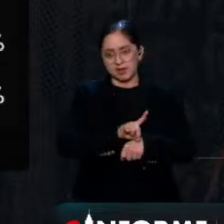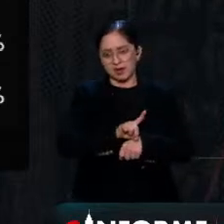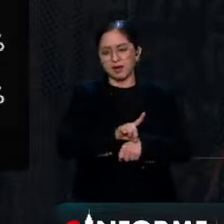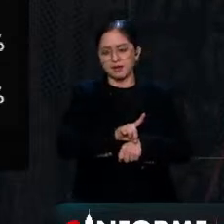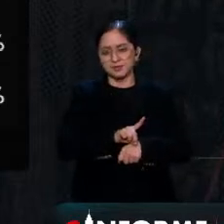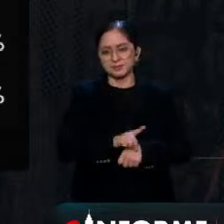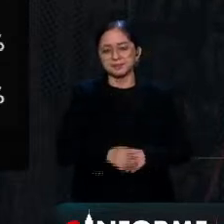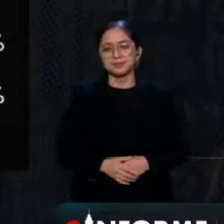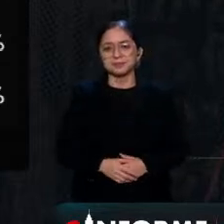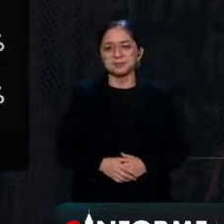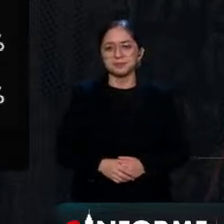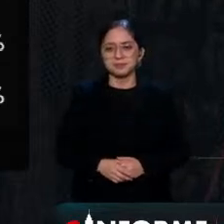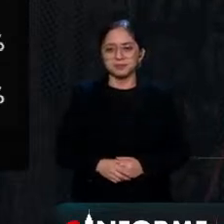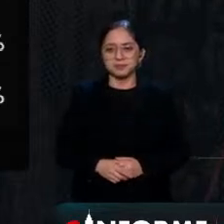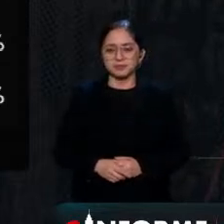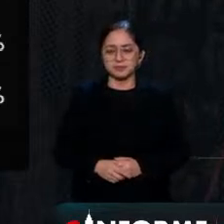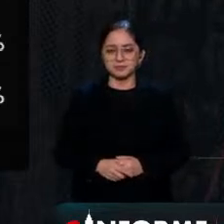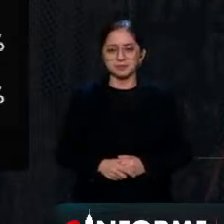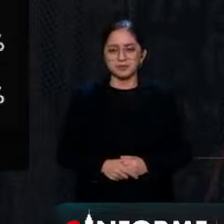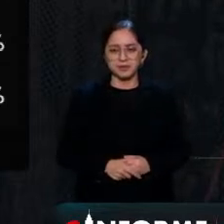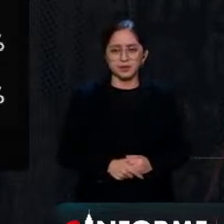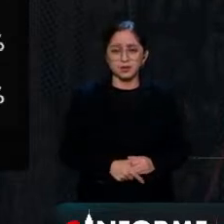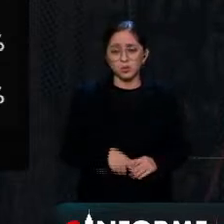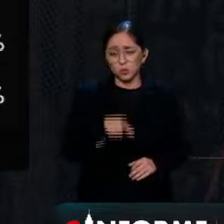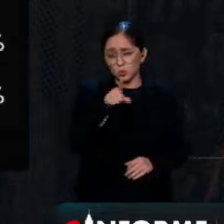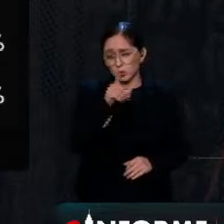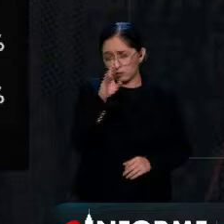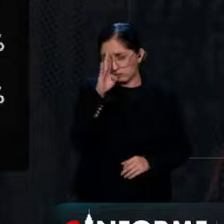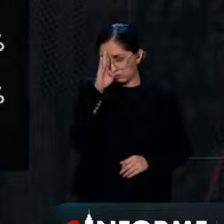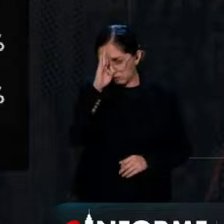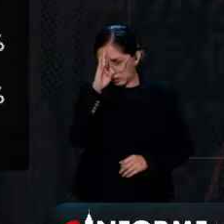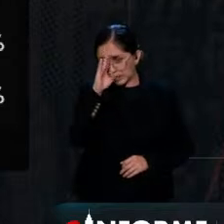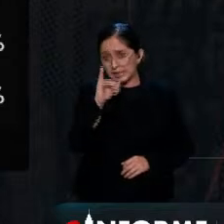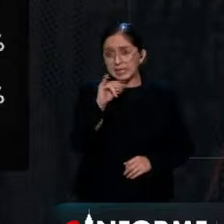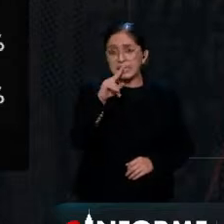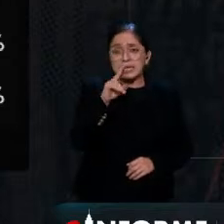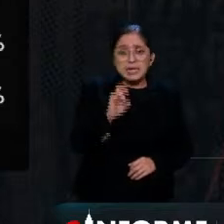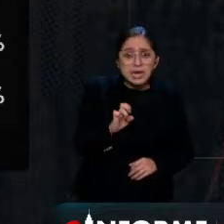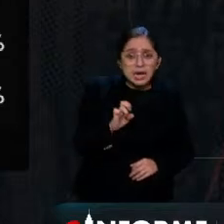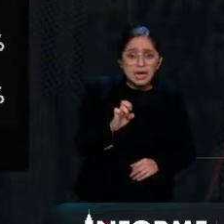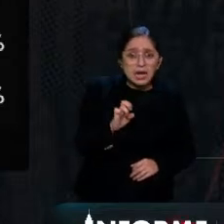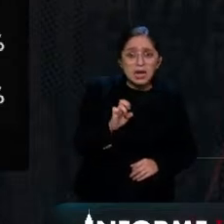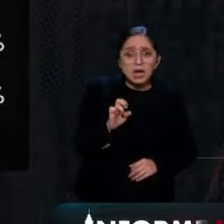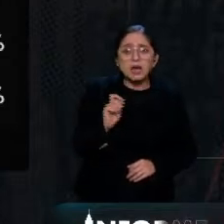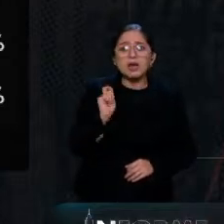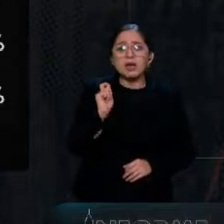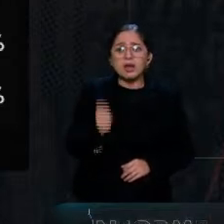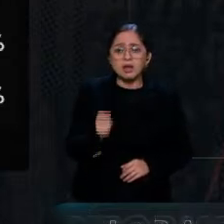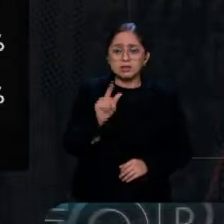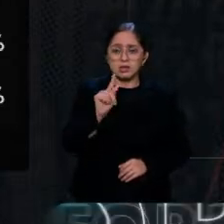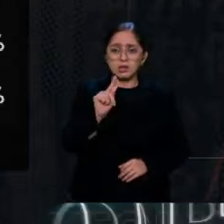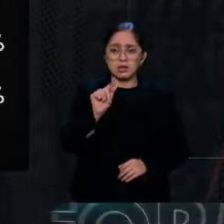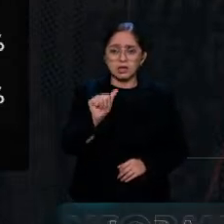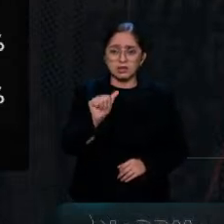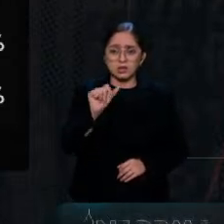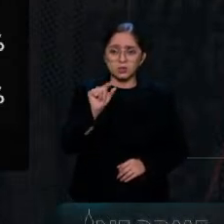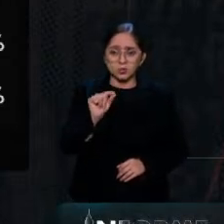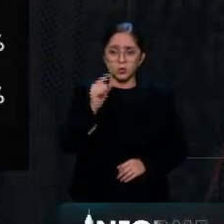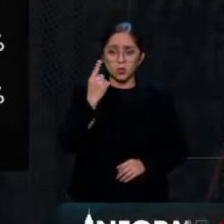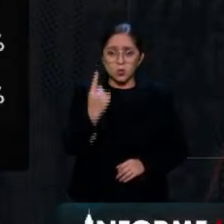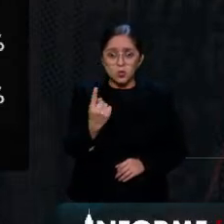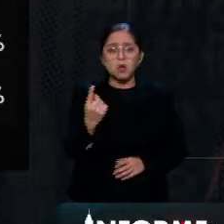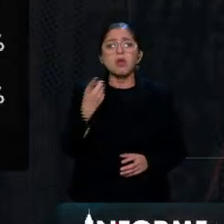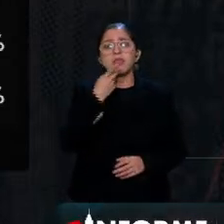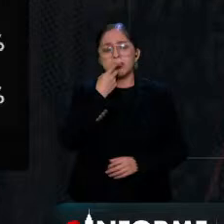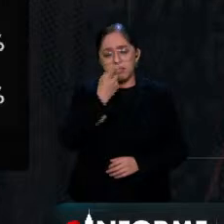tarde Juan ¿consideras que actualmente el INE es un órgano? pues 76.1 considera que actualmente